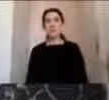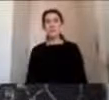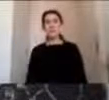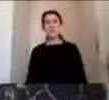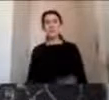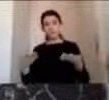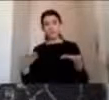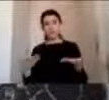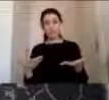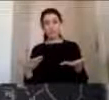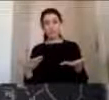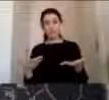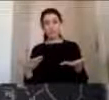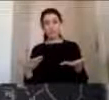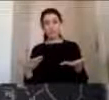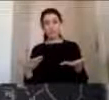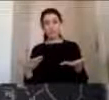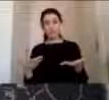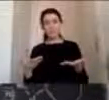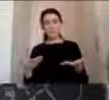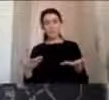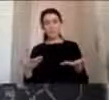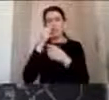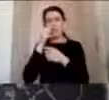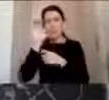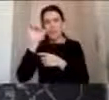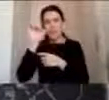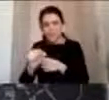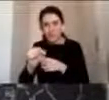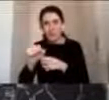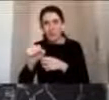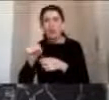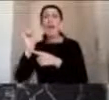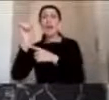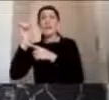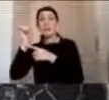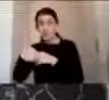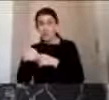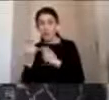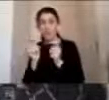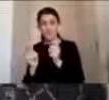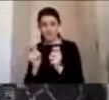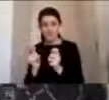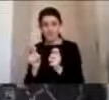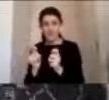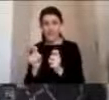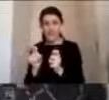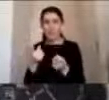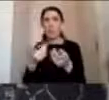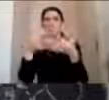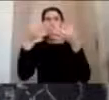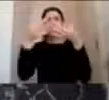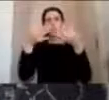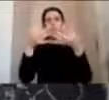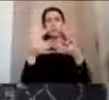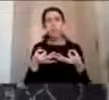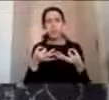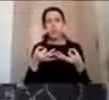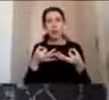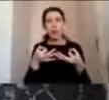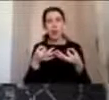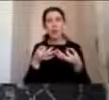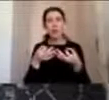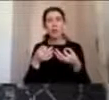Entonces, el proceso de percepción, aceptación del peligro o del riesgo tiene que ver con un cálculo del potencial de perjuicio a la